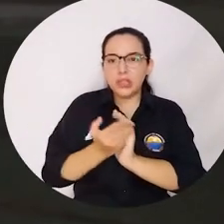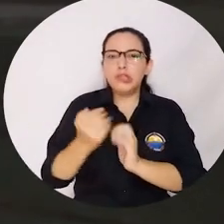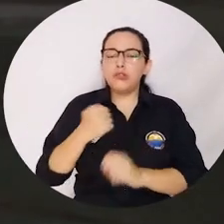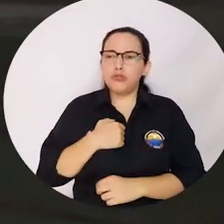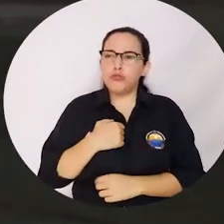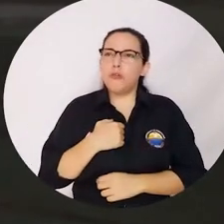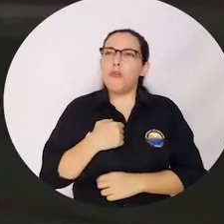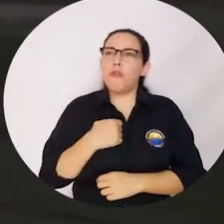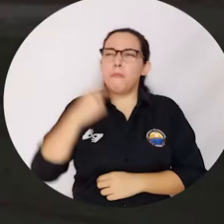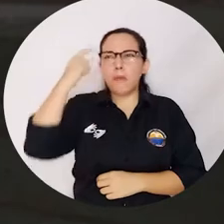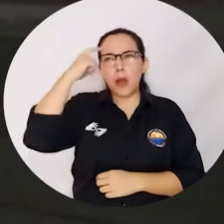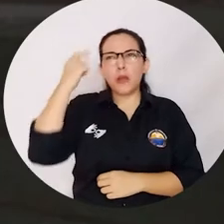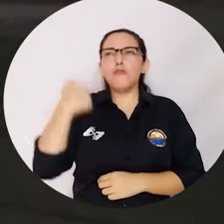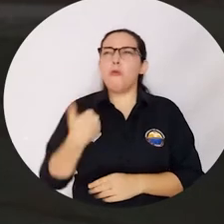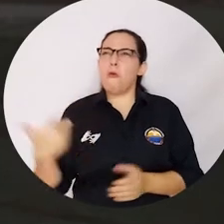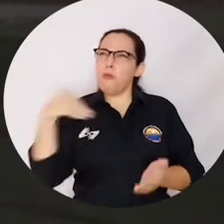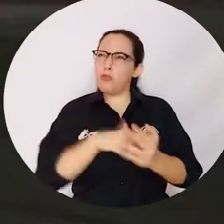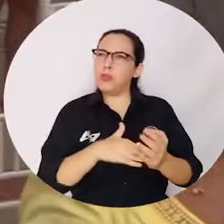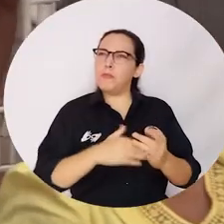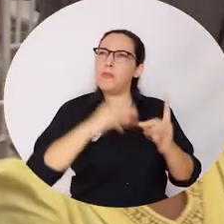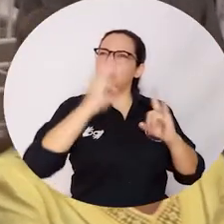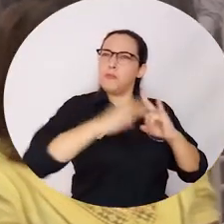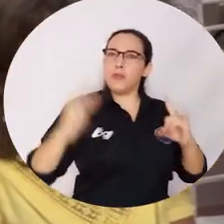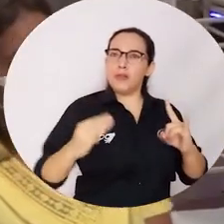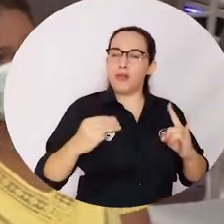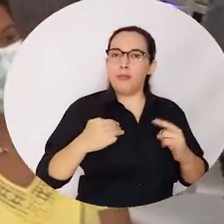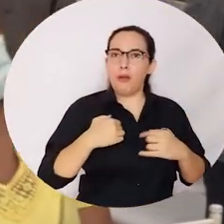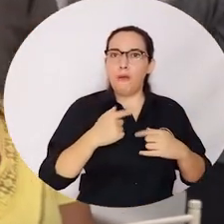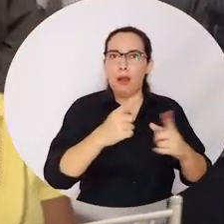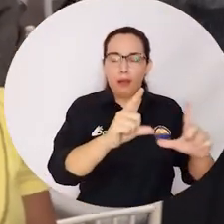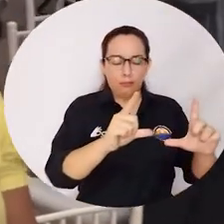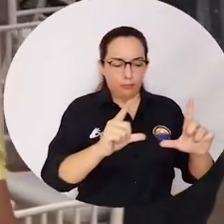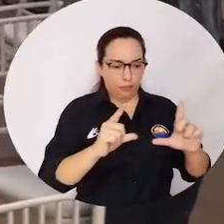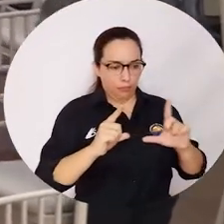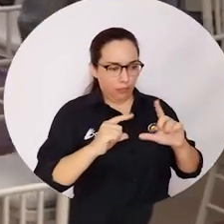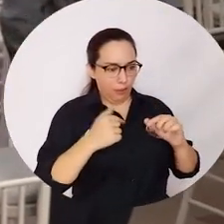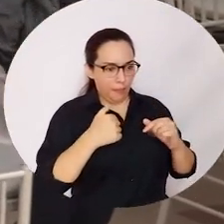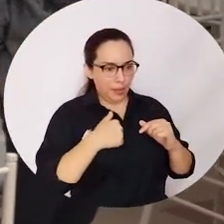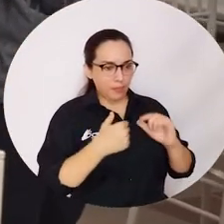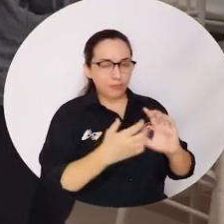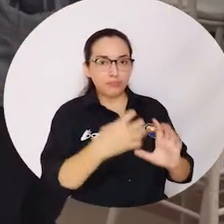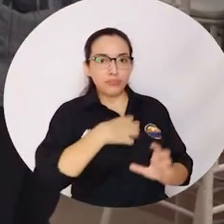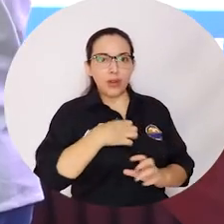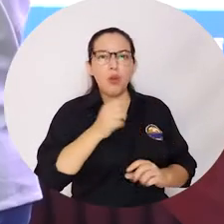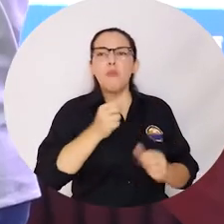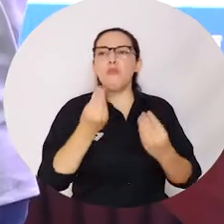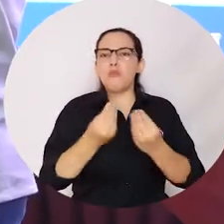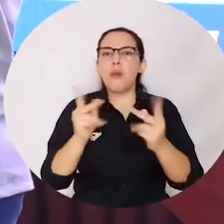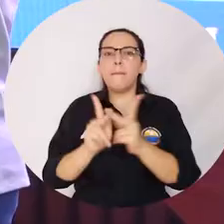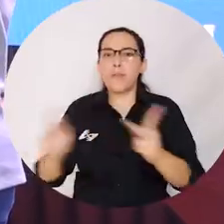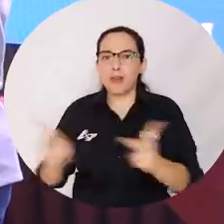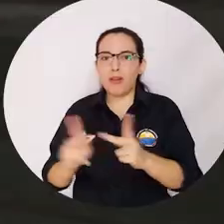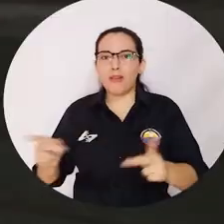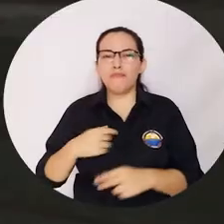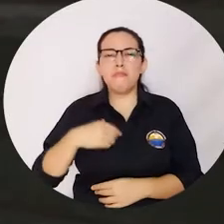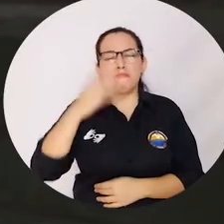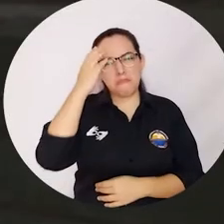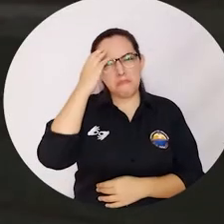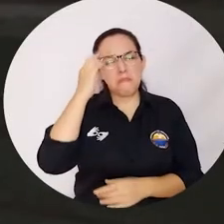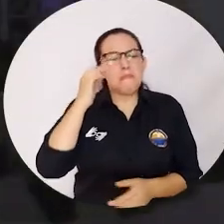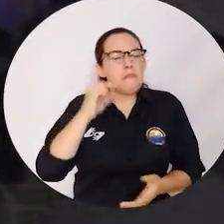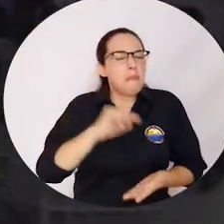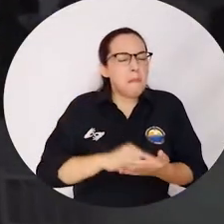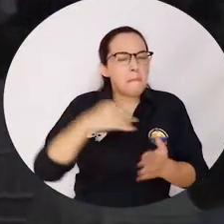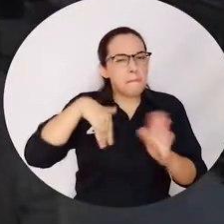algún momento dije tengo que devolverle algo. La medalla me la cuelgan a mí, pero créeme que es el tiempo de mucha gente y debería haber más de 100